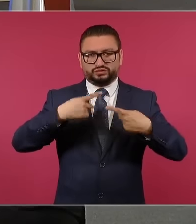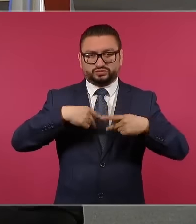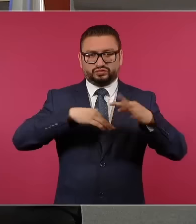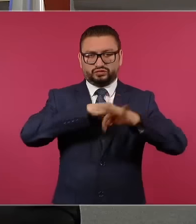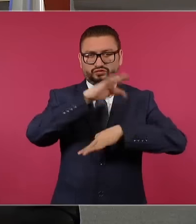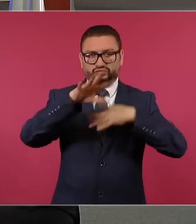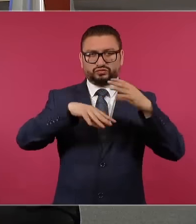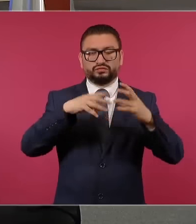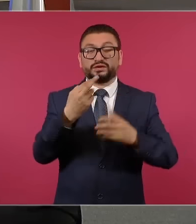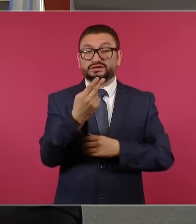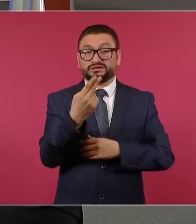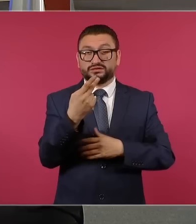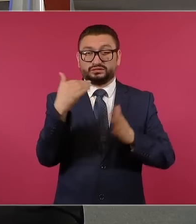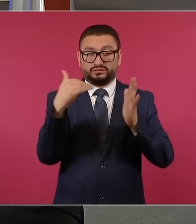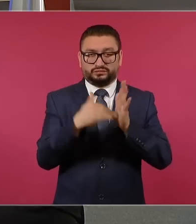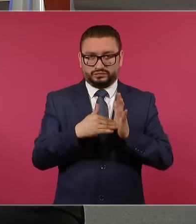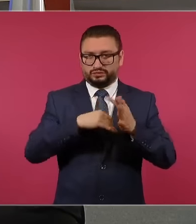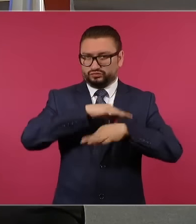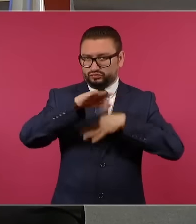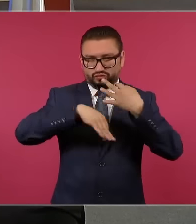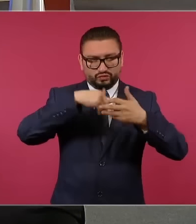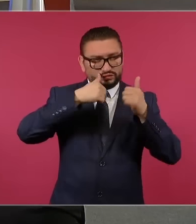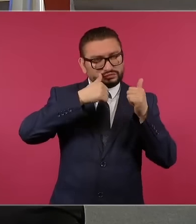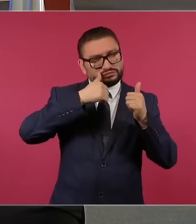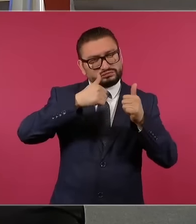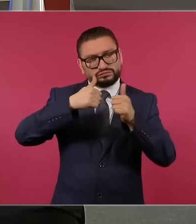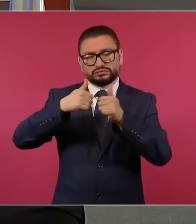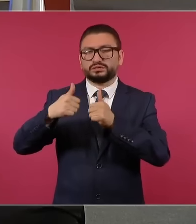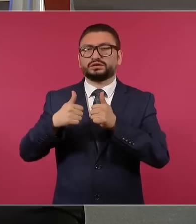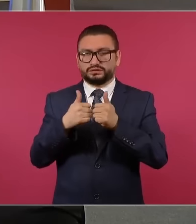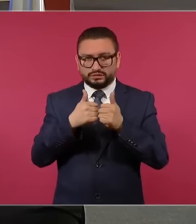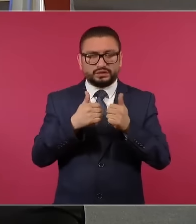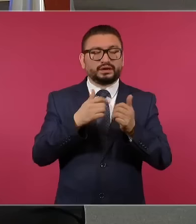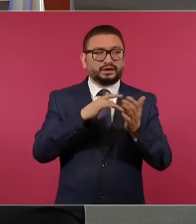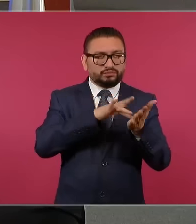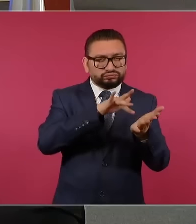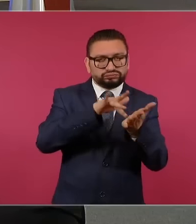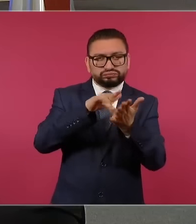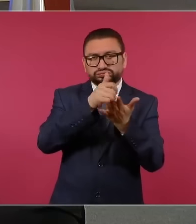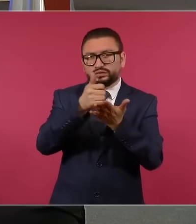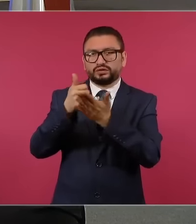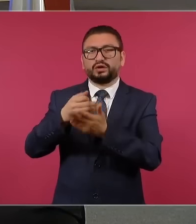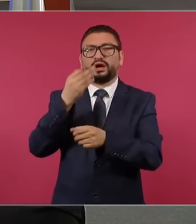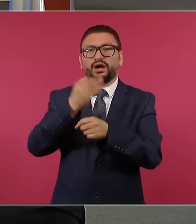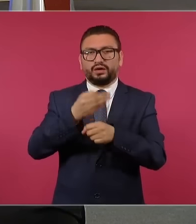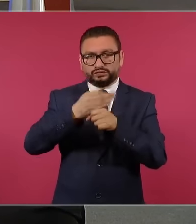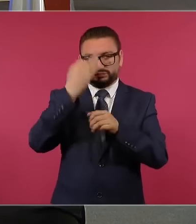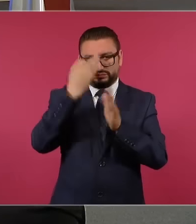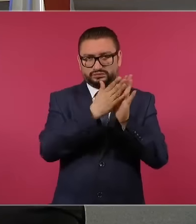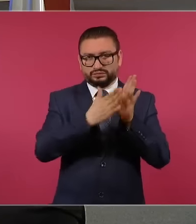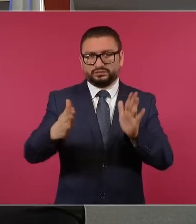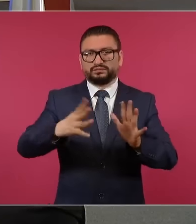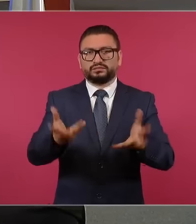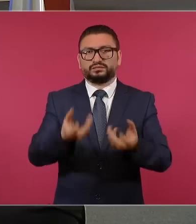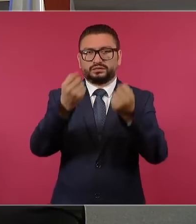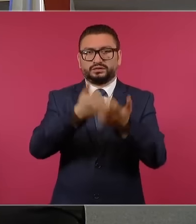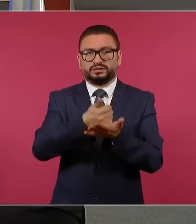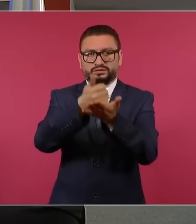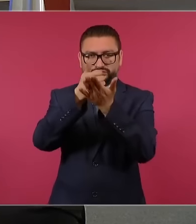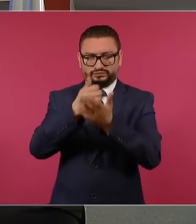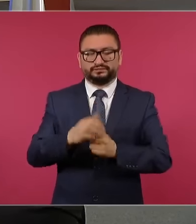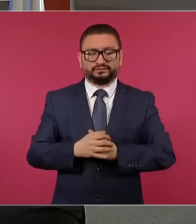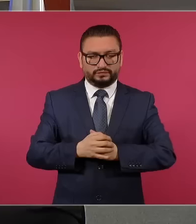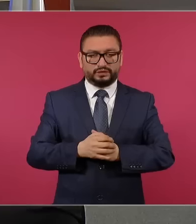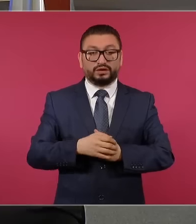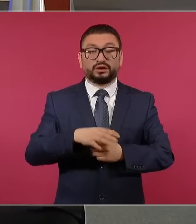todos estamos en alerta y atendiendo a la población en la fase de auxilio, presidente. ¿Les parece